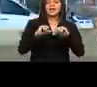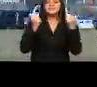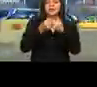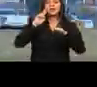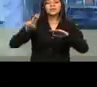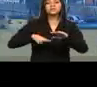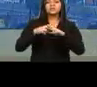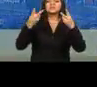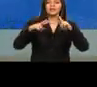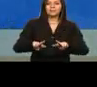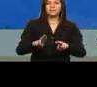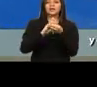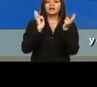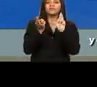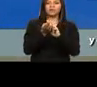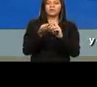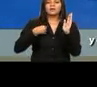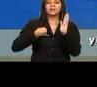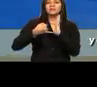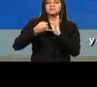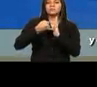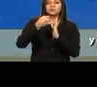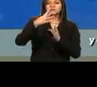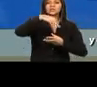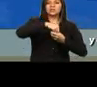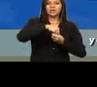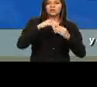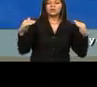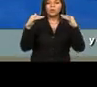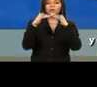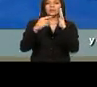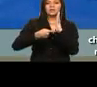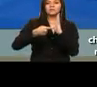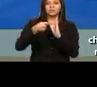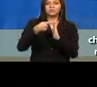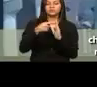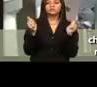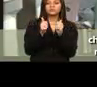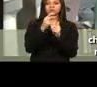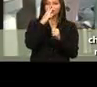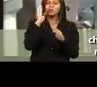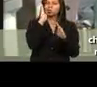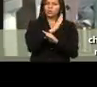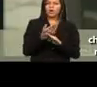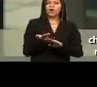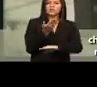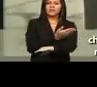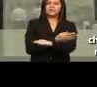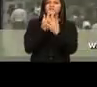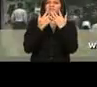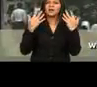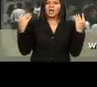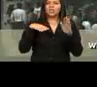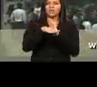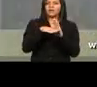La Asamblea Nacional también reformó las leyes de Régimen Tributario Interno y de Equidad Tributaria del Ecuador, con las que jamás se repetirá un